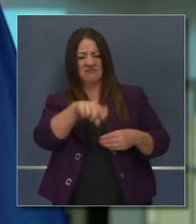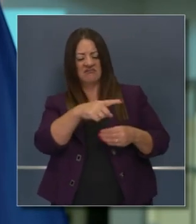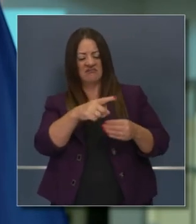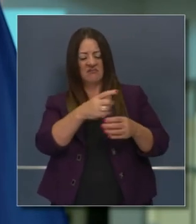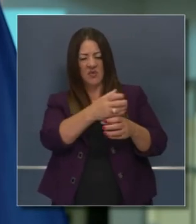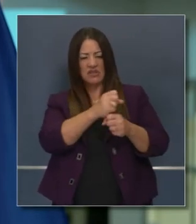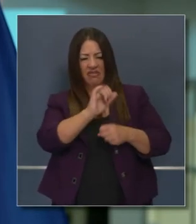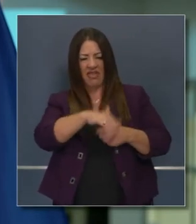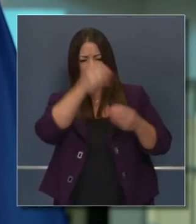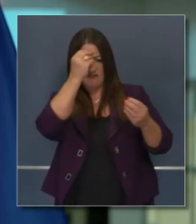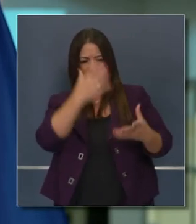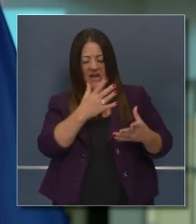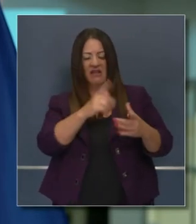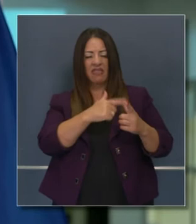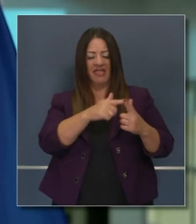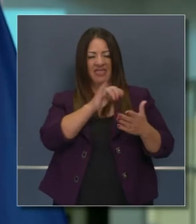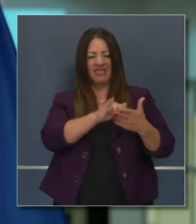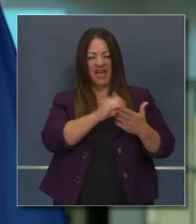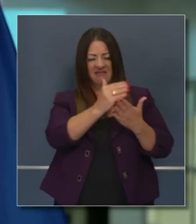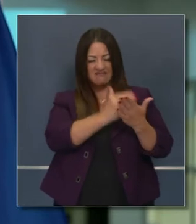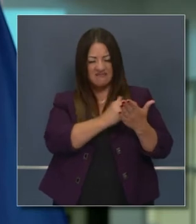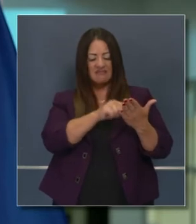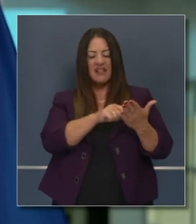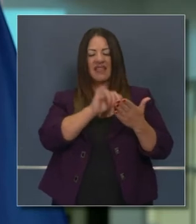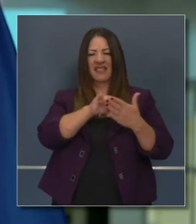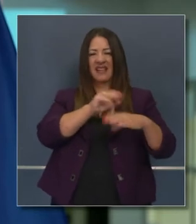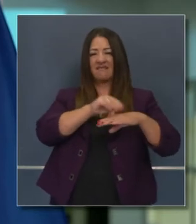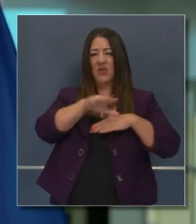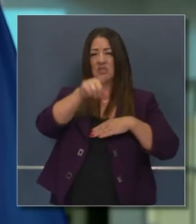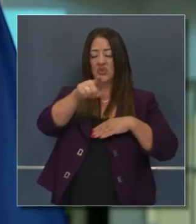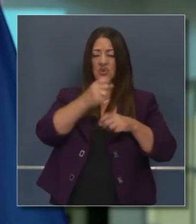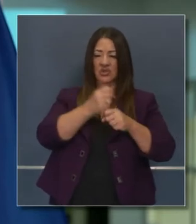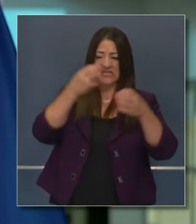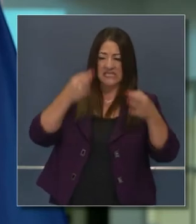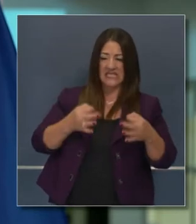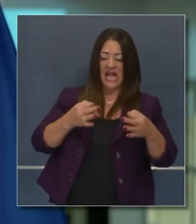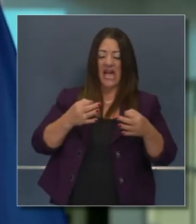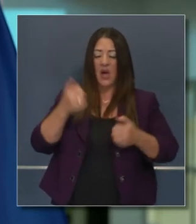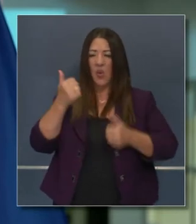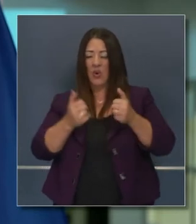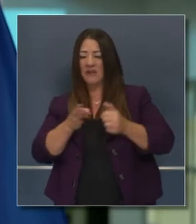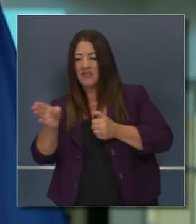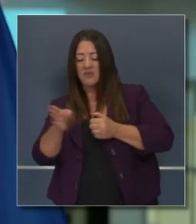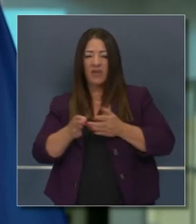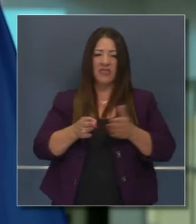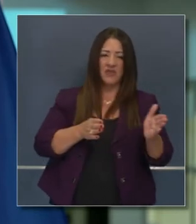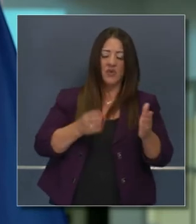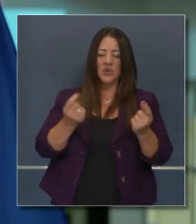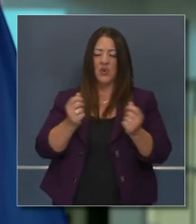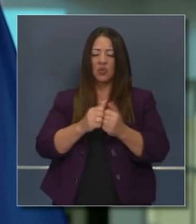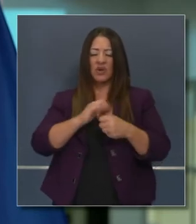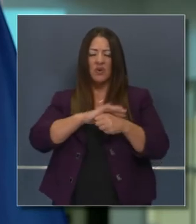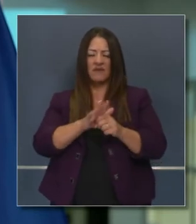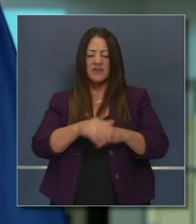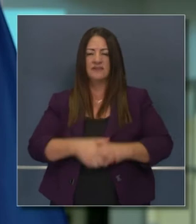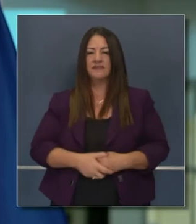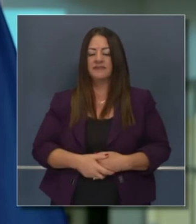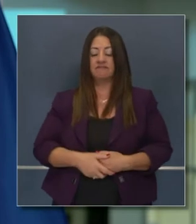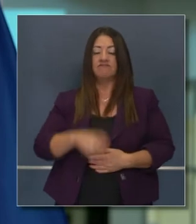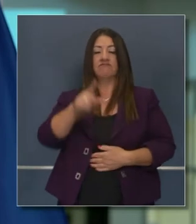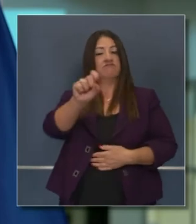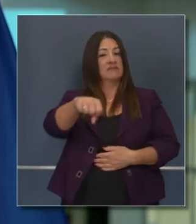sus decisiones. ¿Confía usted que está recibiendo los mejores datos y los más exactos para guiar sus decisiones?